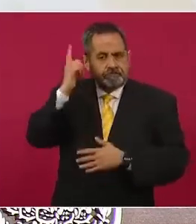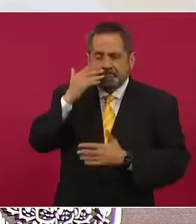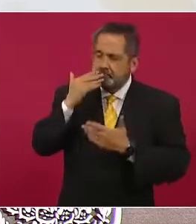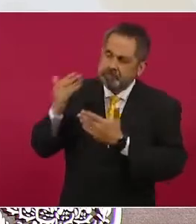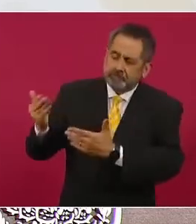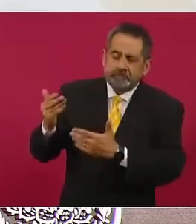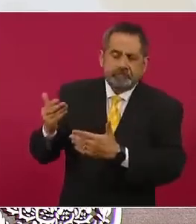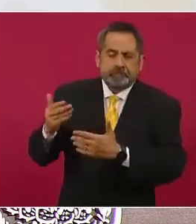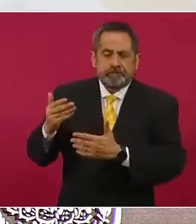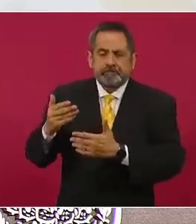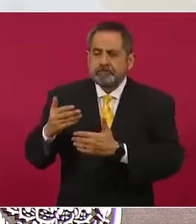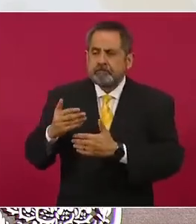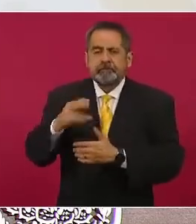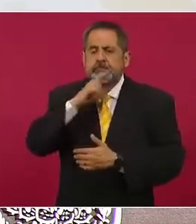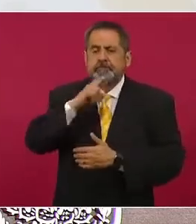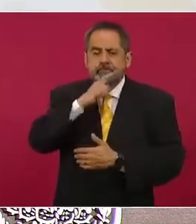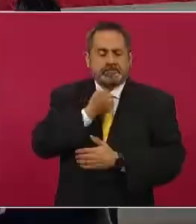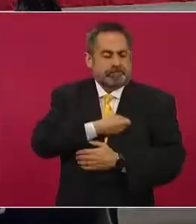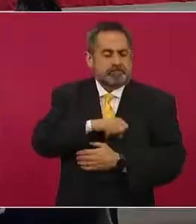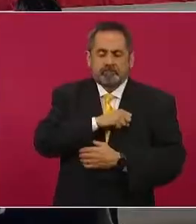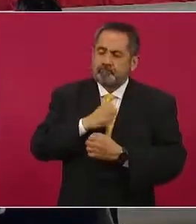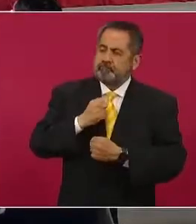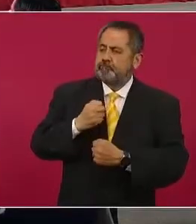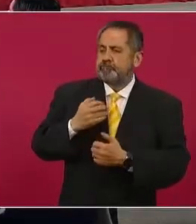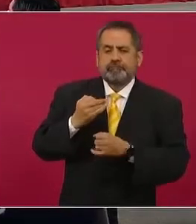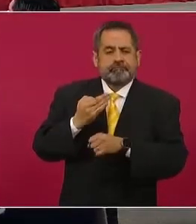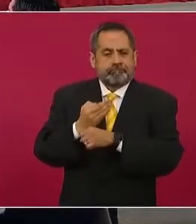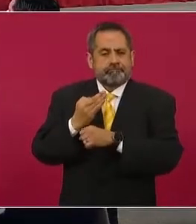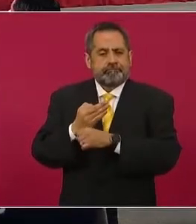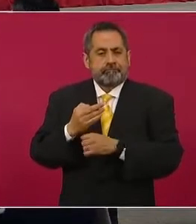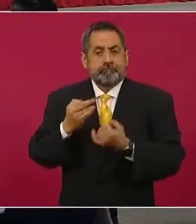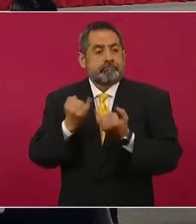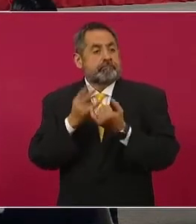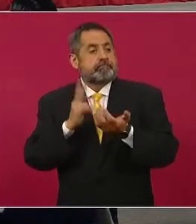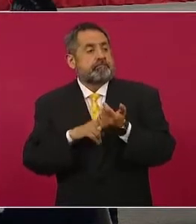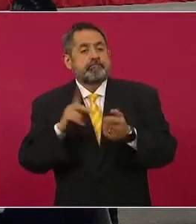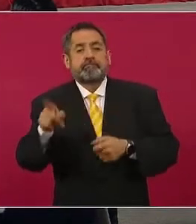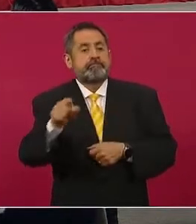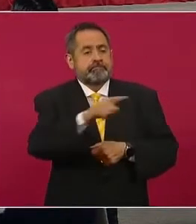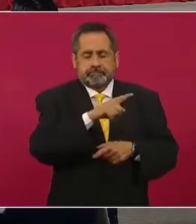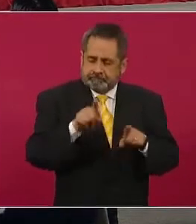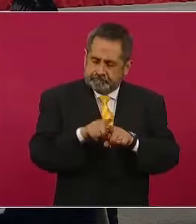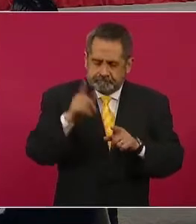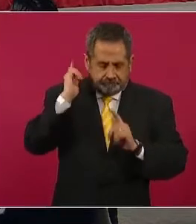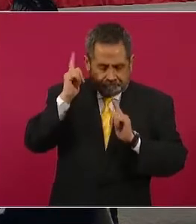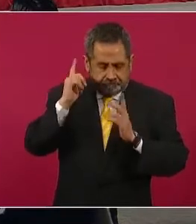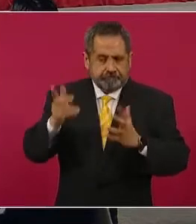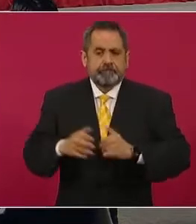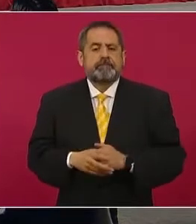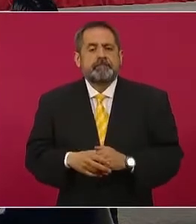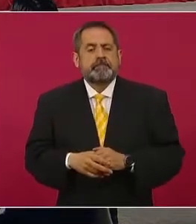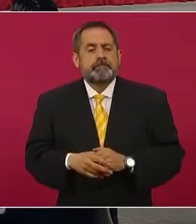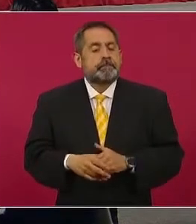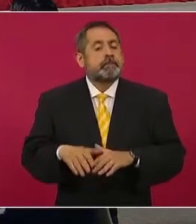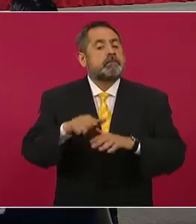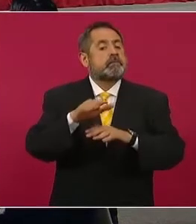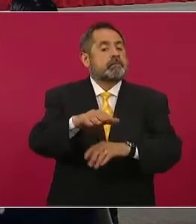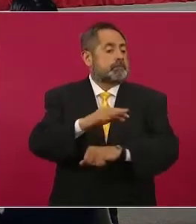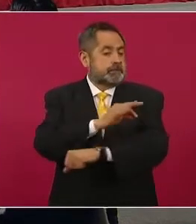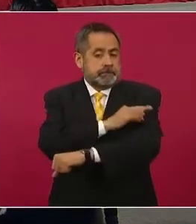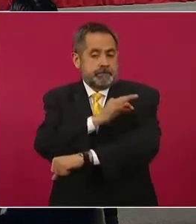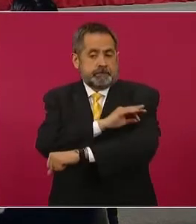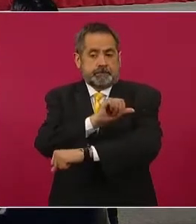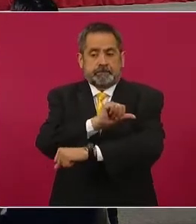y que sea pronto a su recuperación, así como de todos los que están ahorita pasando por esta situación. En lo que se refiere a la